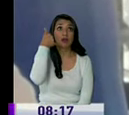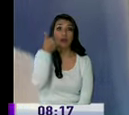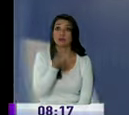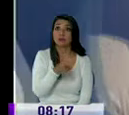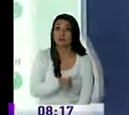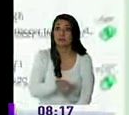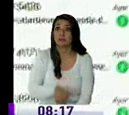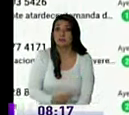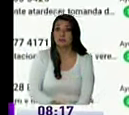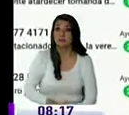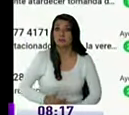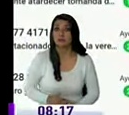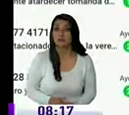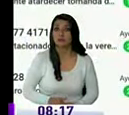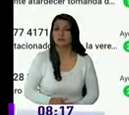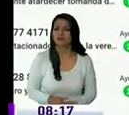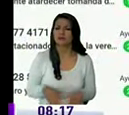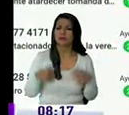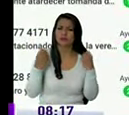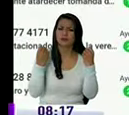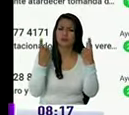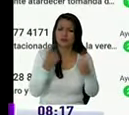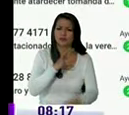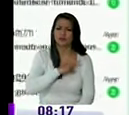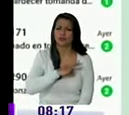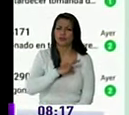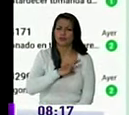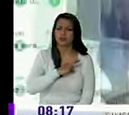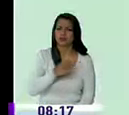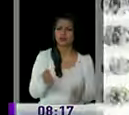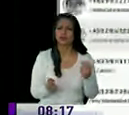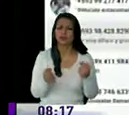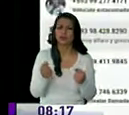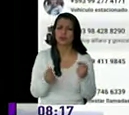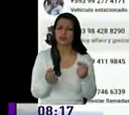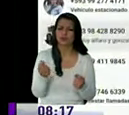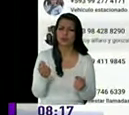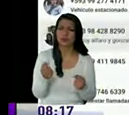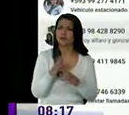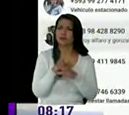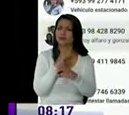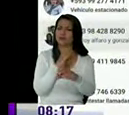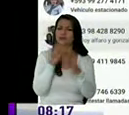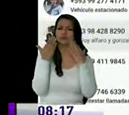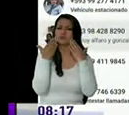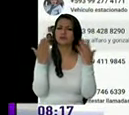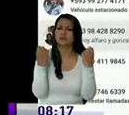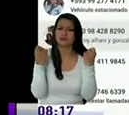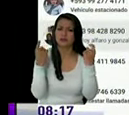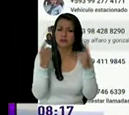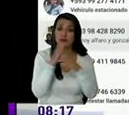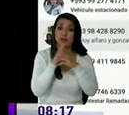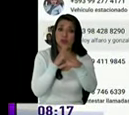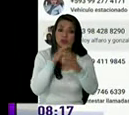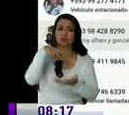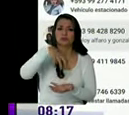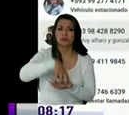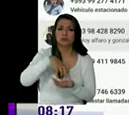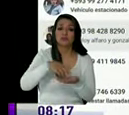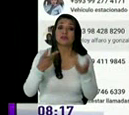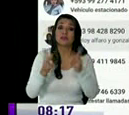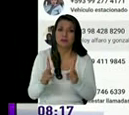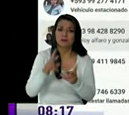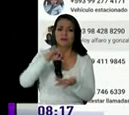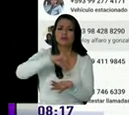increíble oye que clase de conciencia tienen los conductores de los transportes de buses interprovinciales y los buses